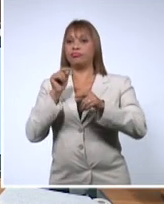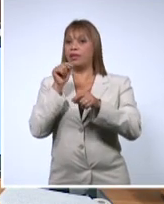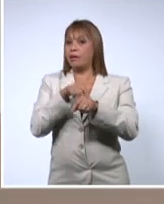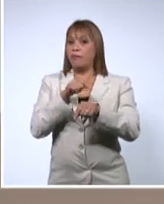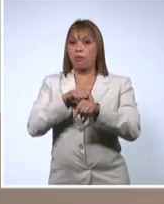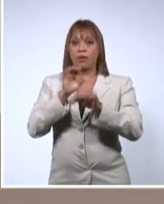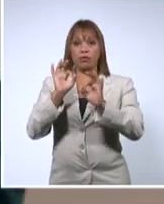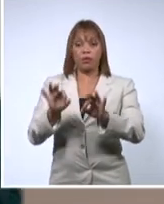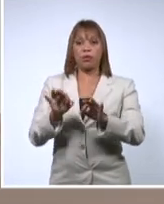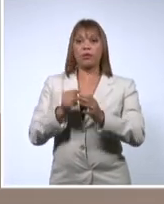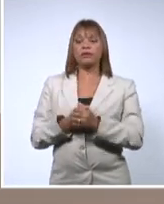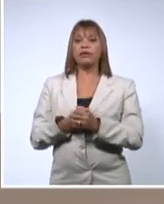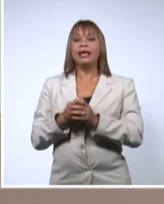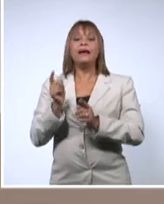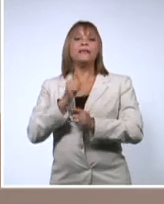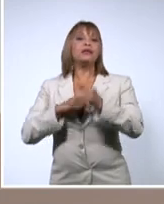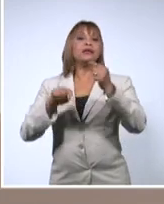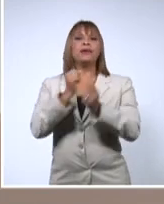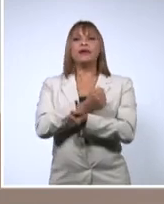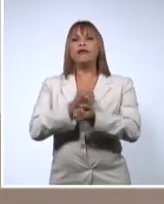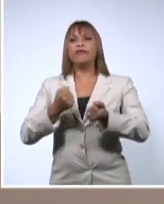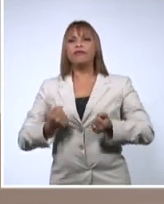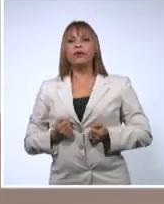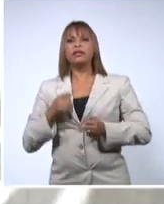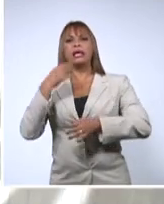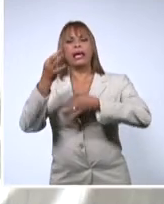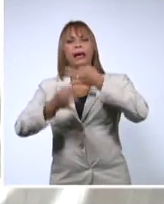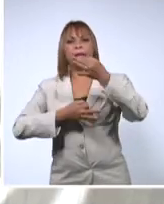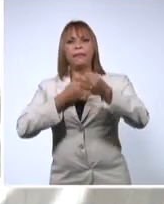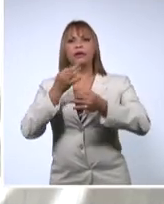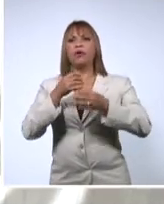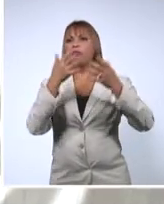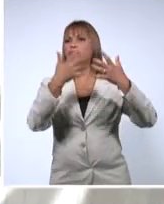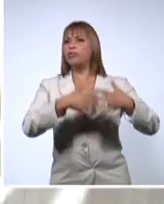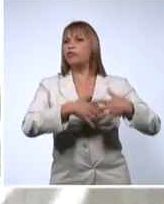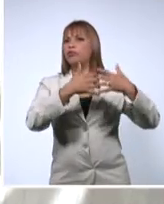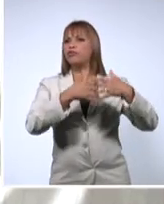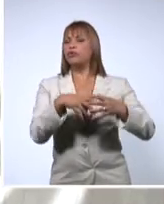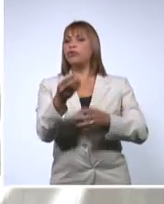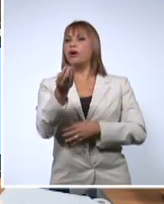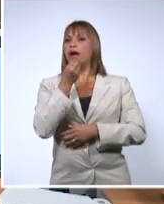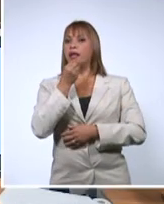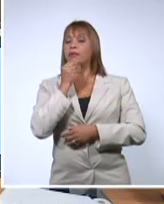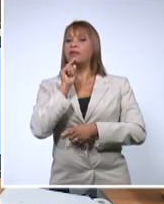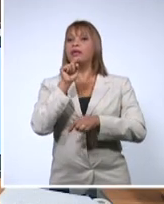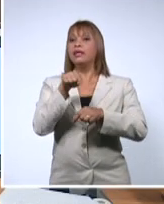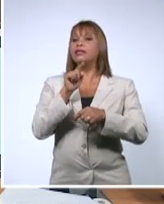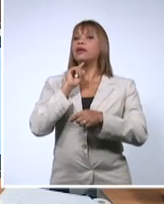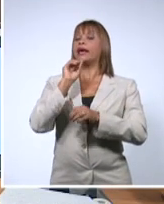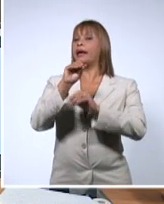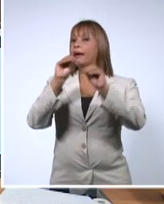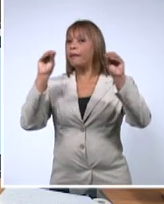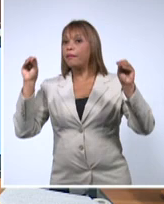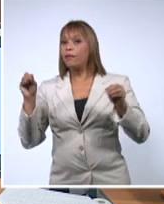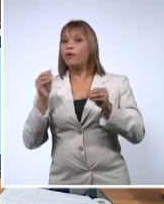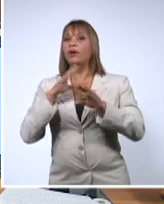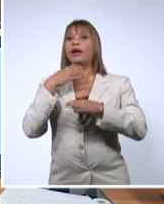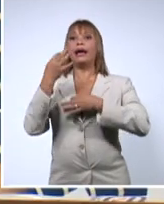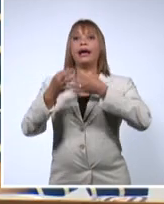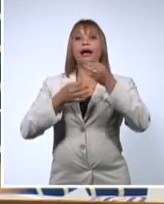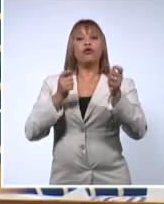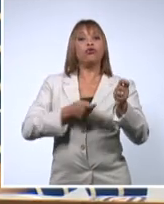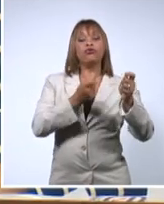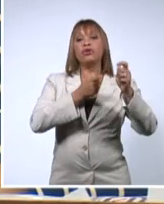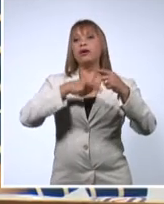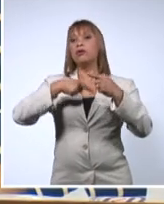concentran los principales esfuerzos, Gil Fernández destacó la producción de alimentos. En ese sentido, llamó a combatir la especulación y la